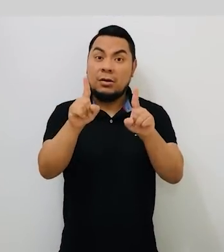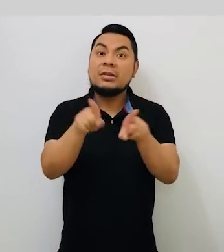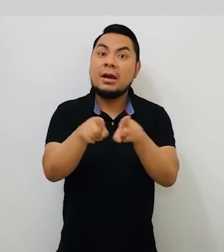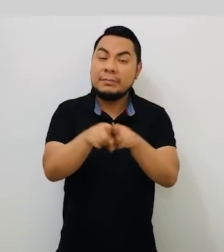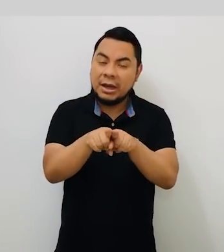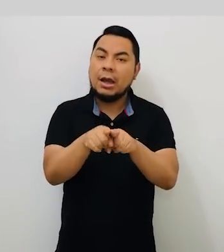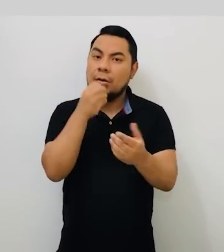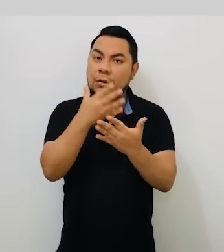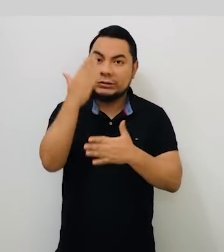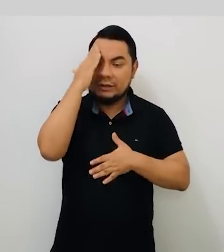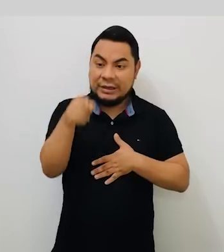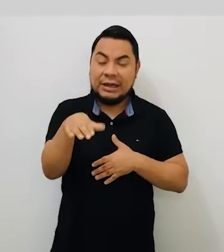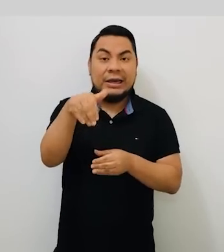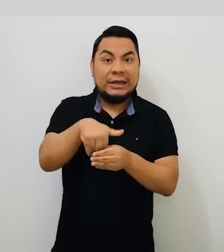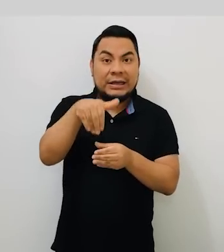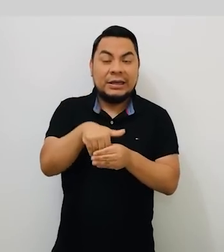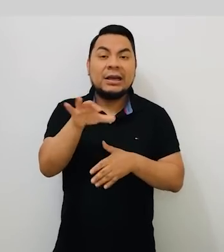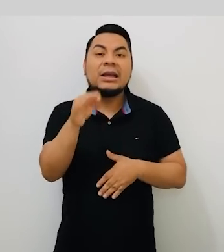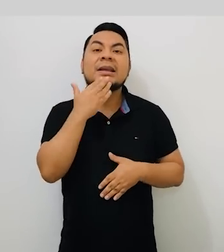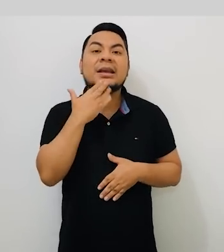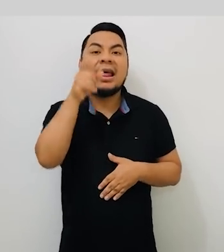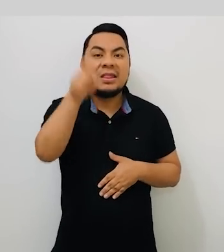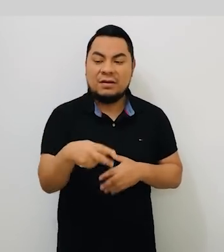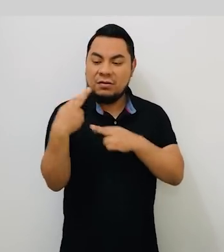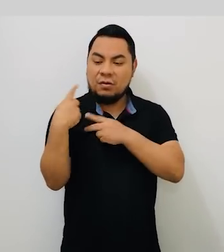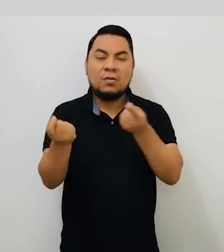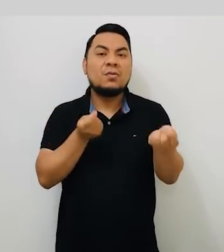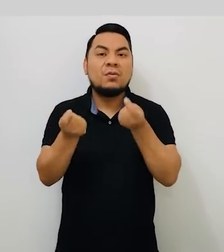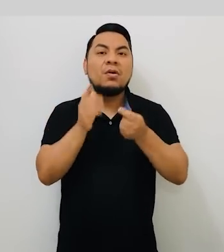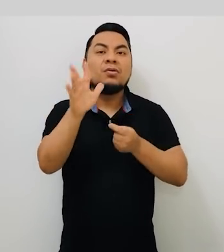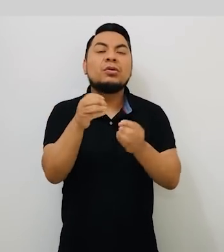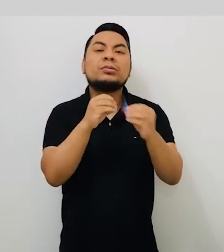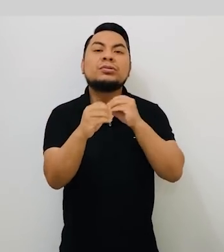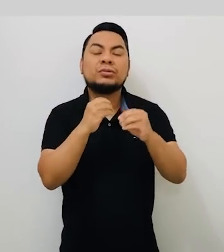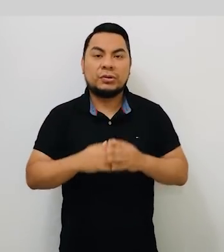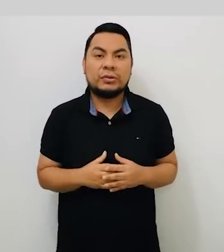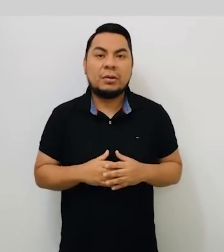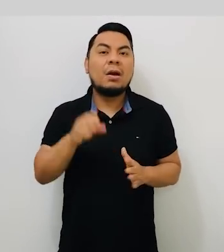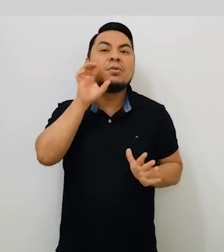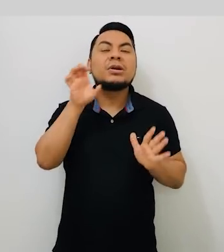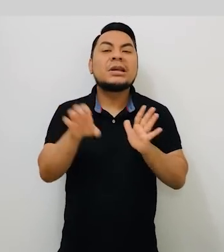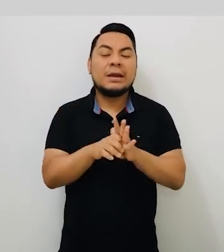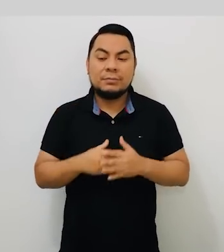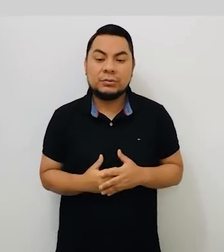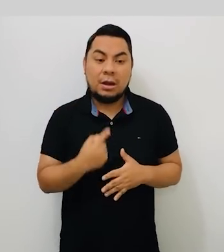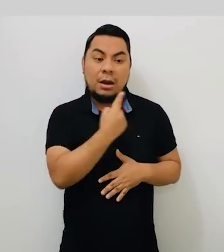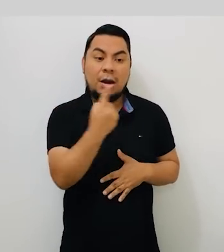problemas. Pero también es bueno saber que en estas elecciones elegiremos a quienes deberán conducirnos a su solución.